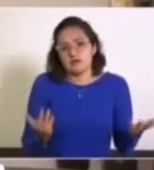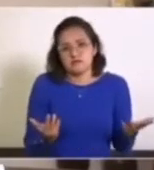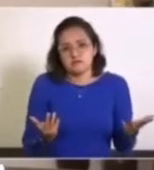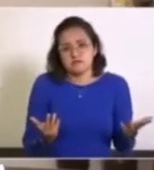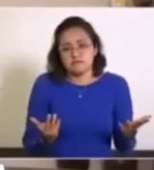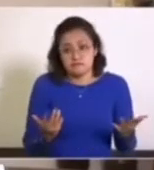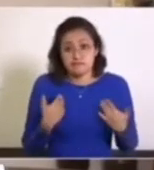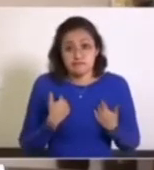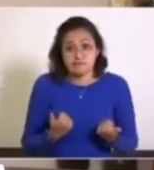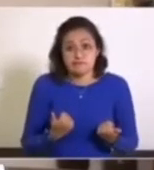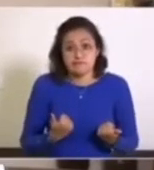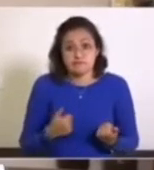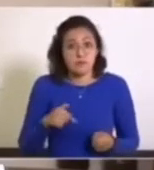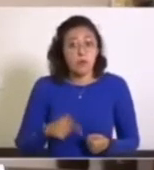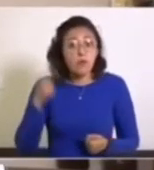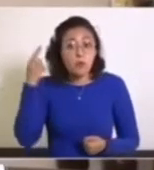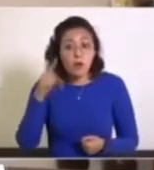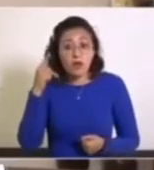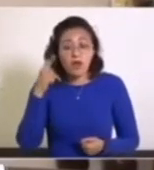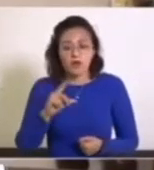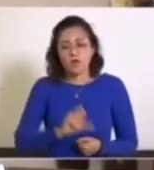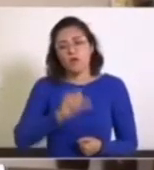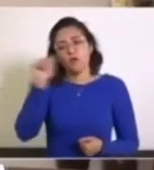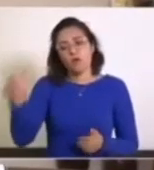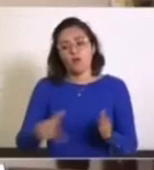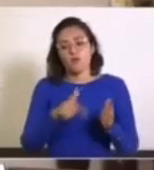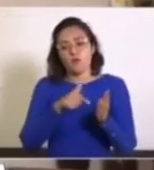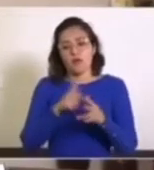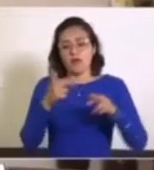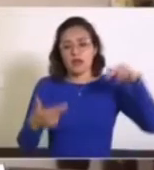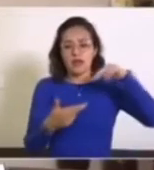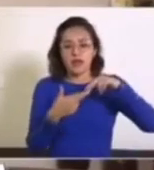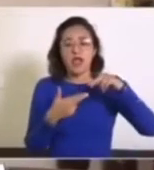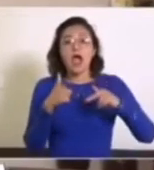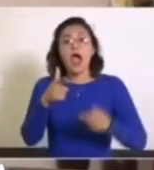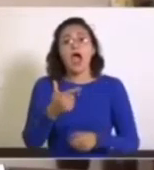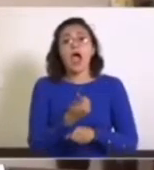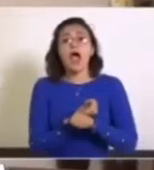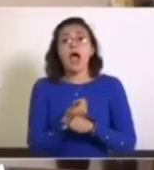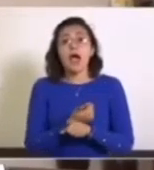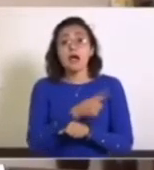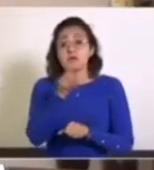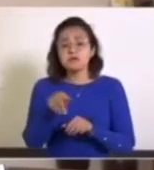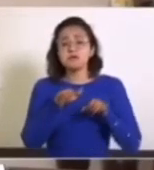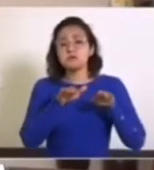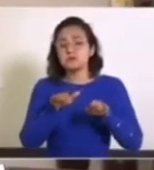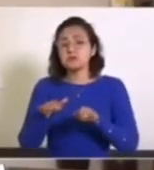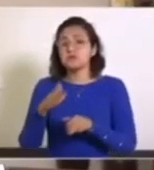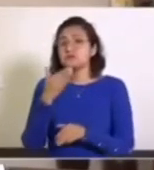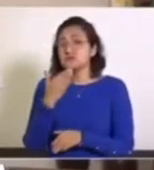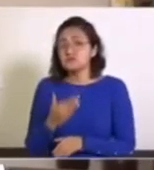¿Ya? Puebla. Las demás regiones están en amarillo. Están sostenido.